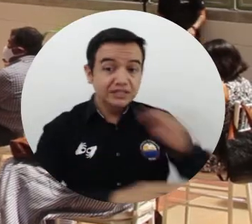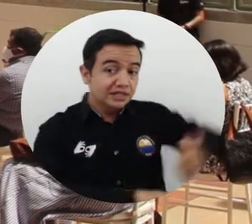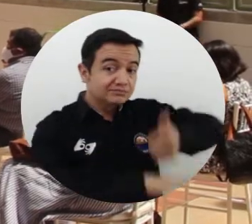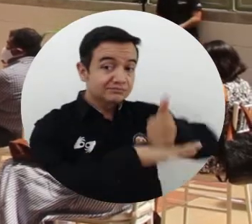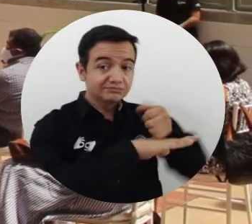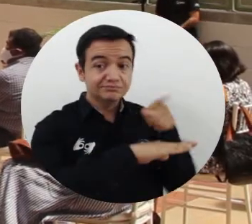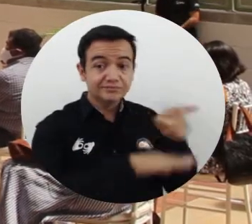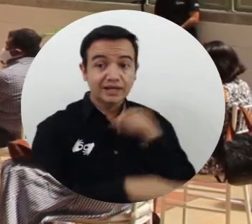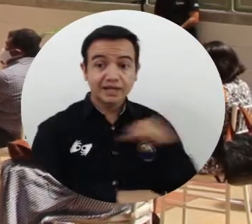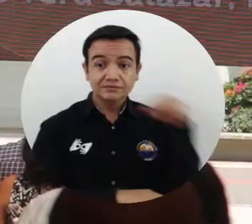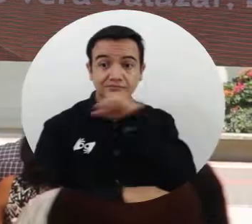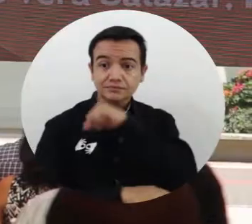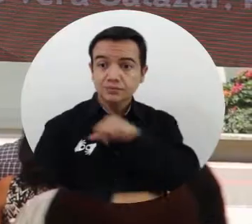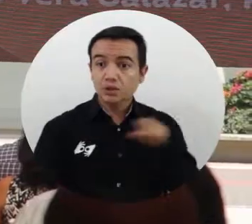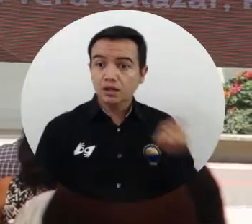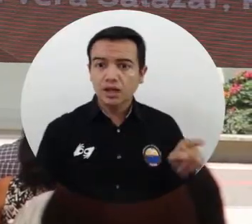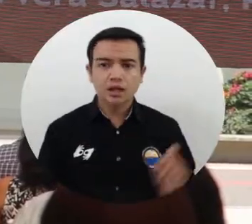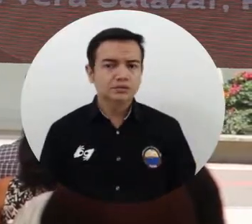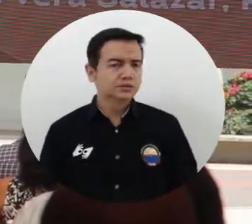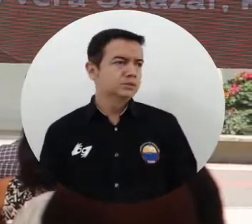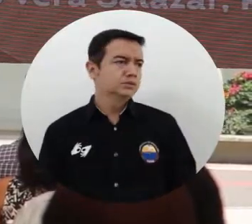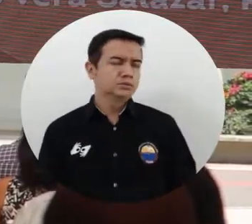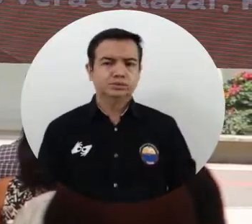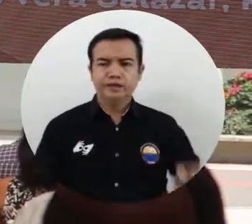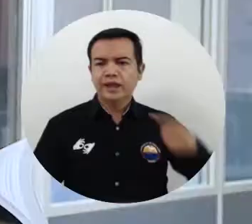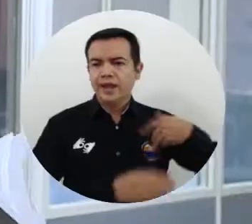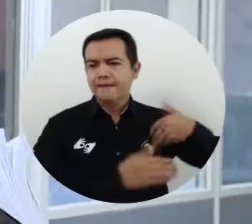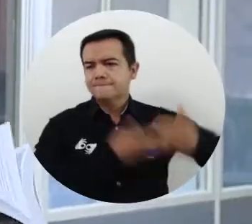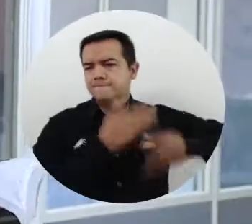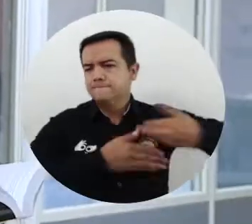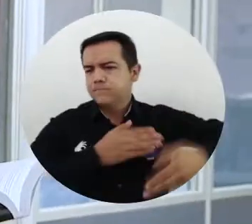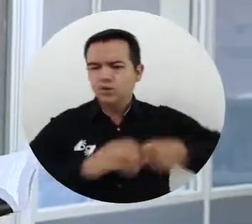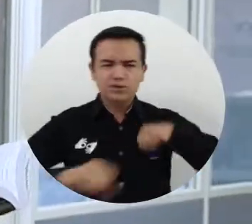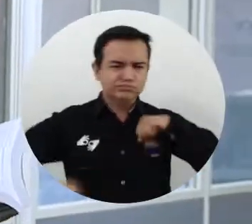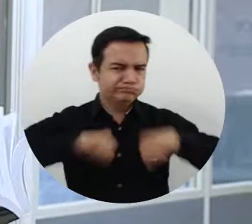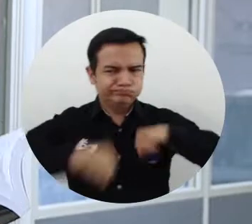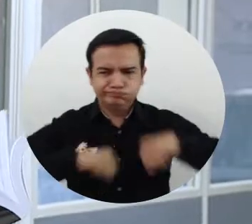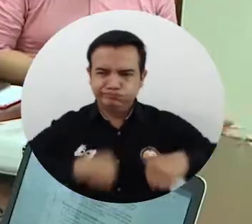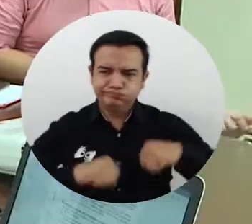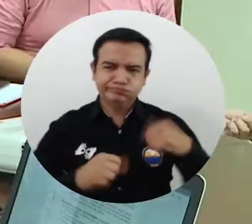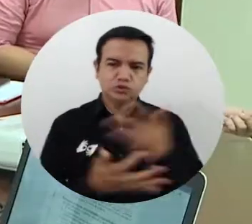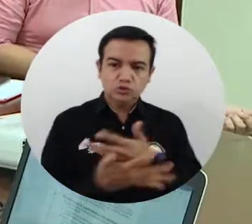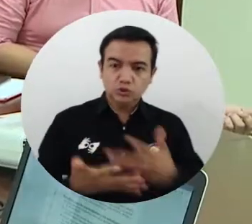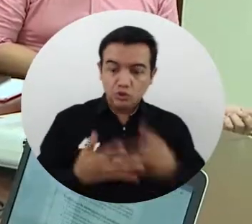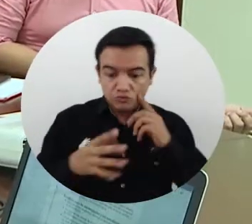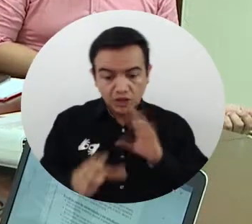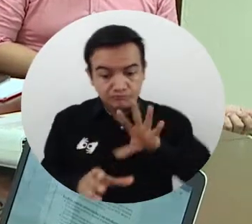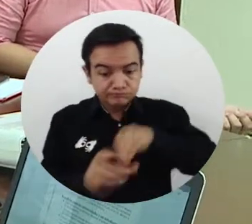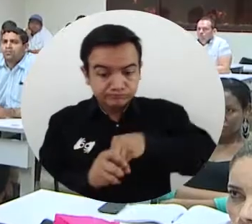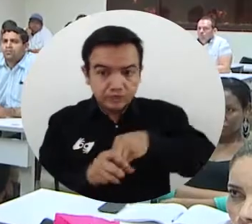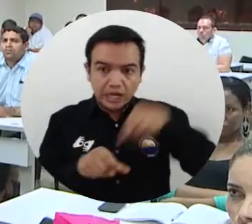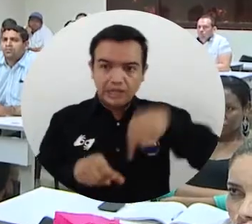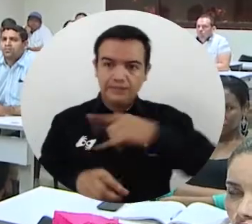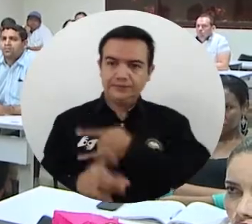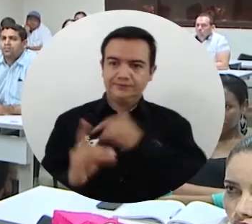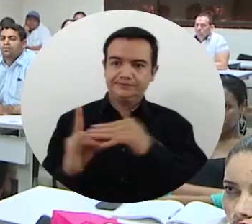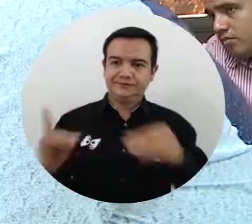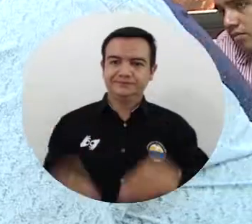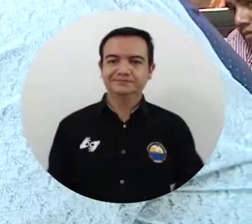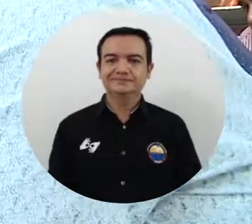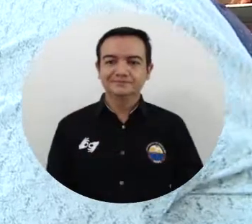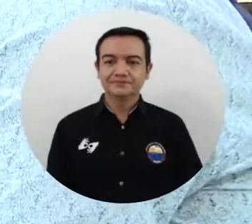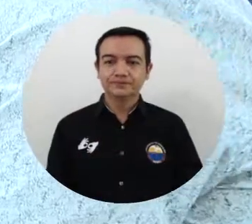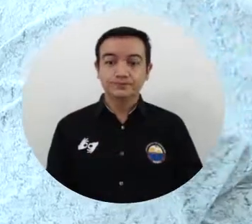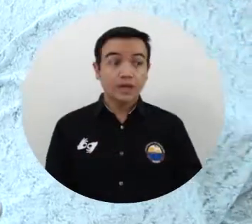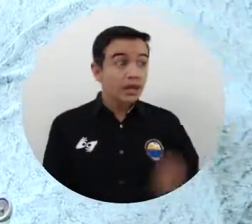dirección como es el rector Pablo Vera. No hemos parado de trabajar ni de elaborar en la parte institucional acá de la Universidad. A